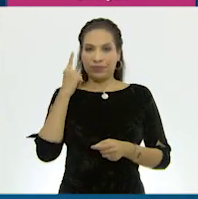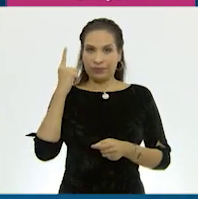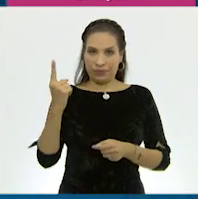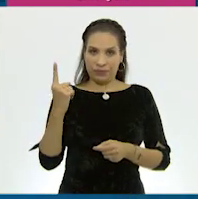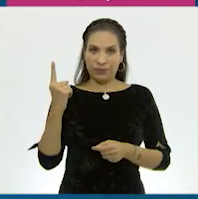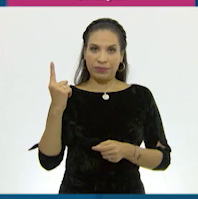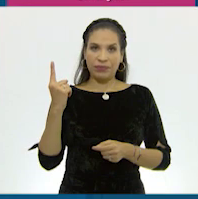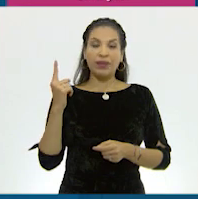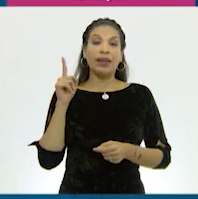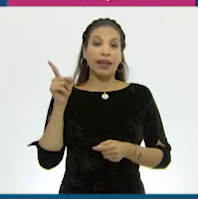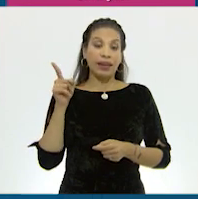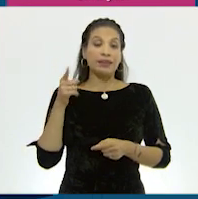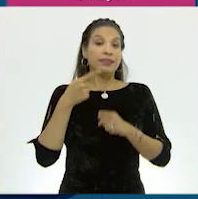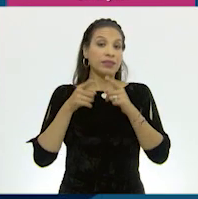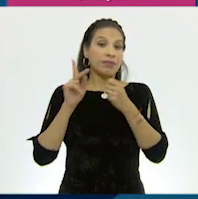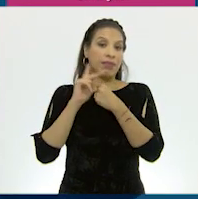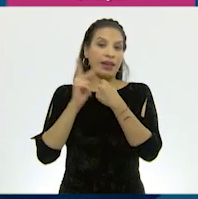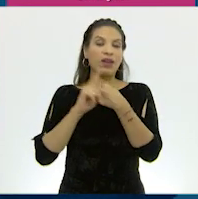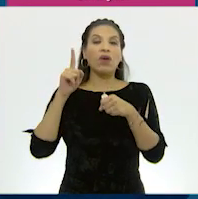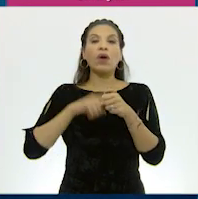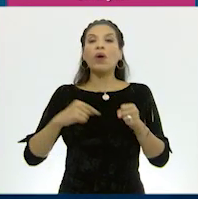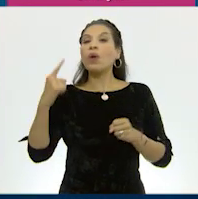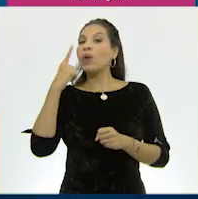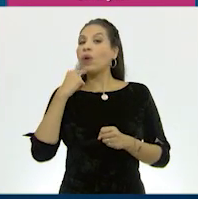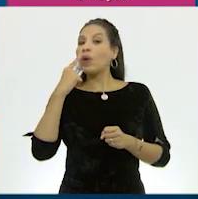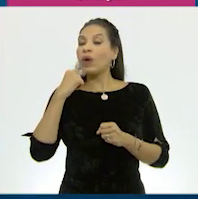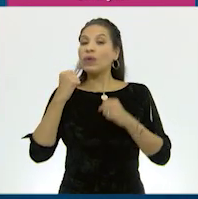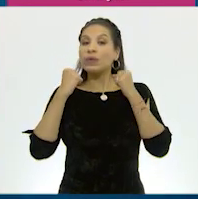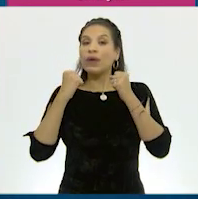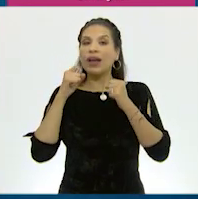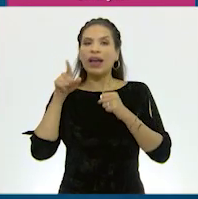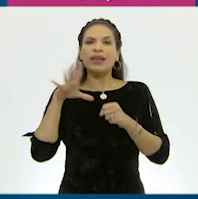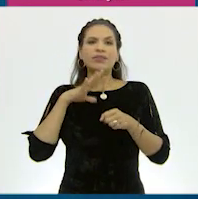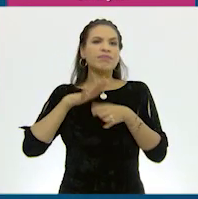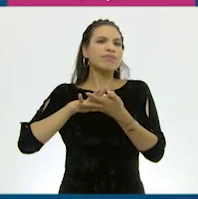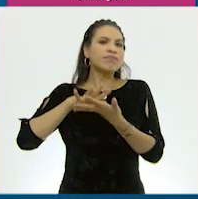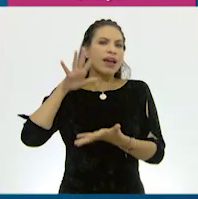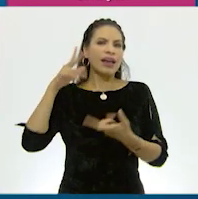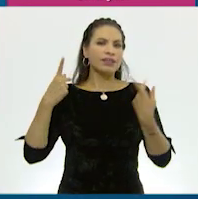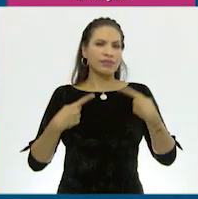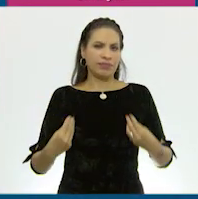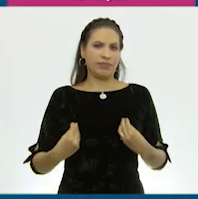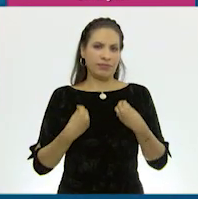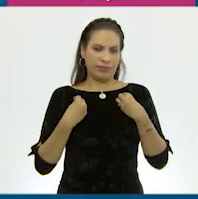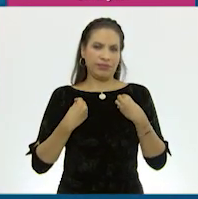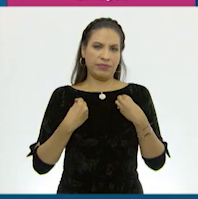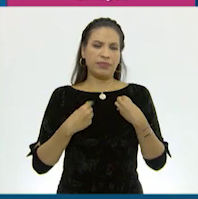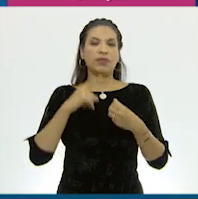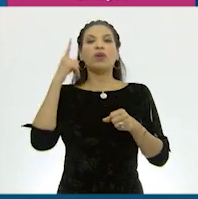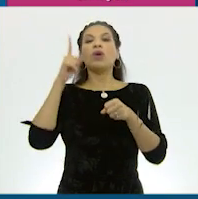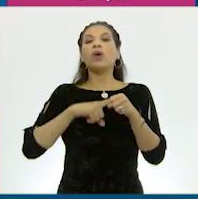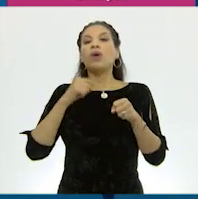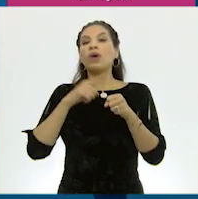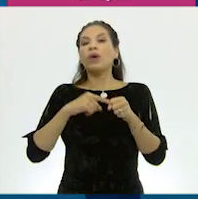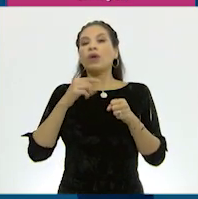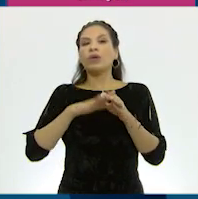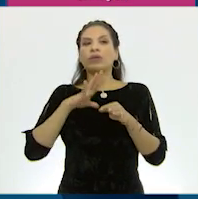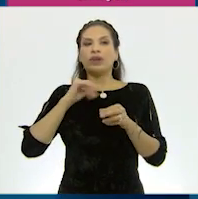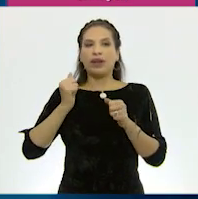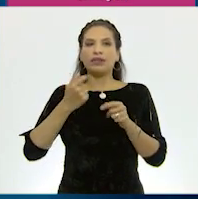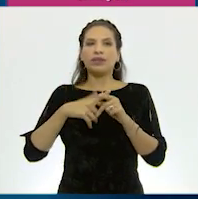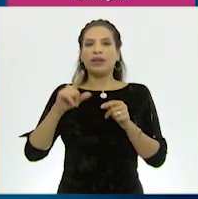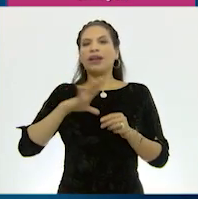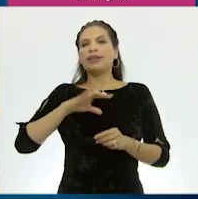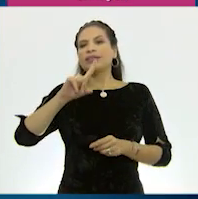Podrán notar que los países en color rojo intenso tienen la mayor cantidad de población. Los de color rojo tienen entre